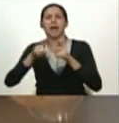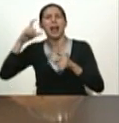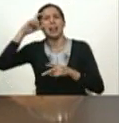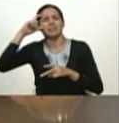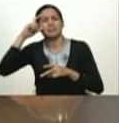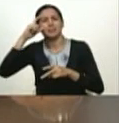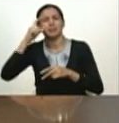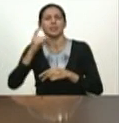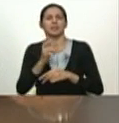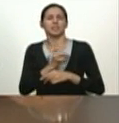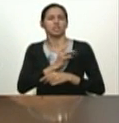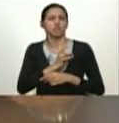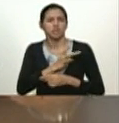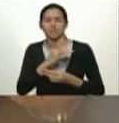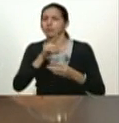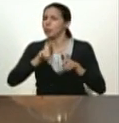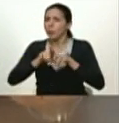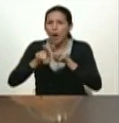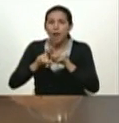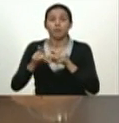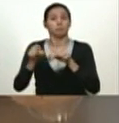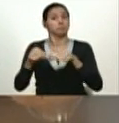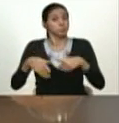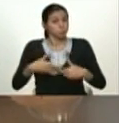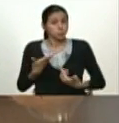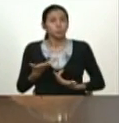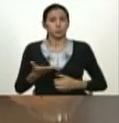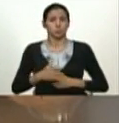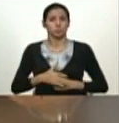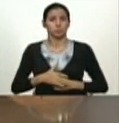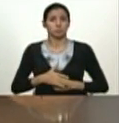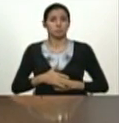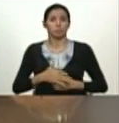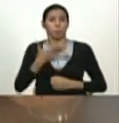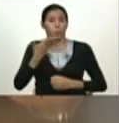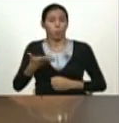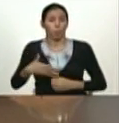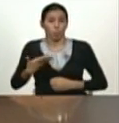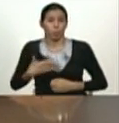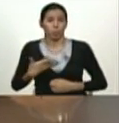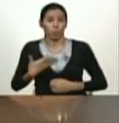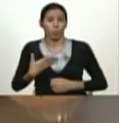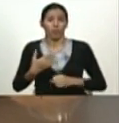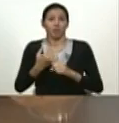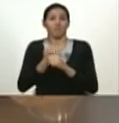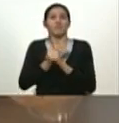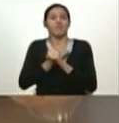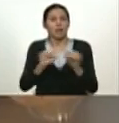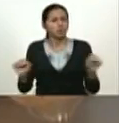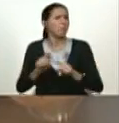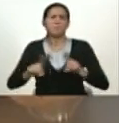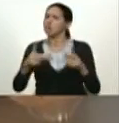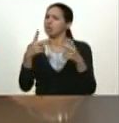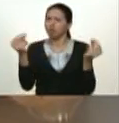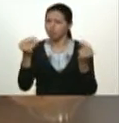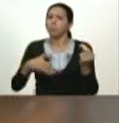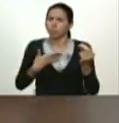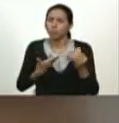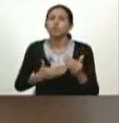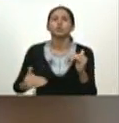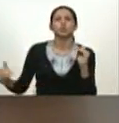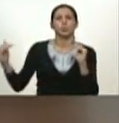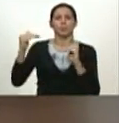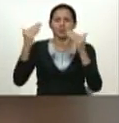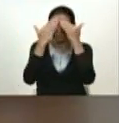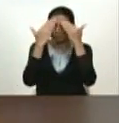y la revolución bolivariana pudo haber tenido un traspié pero no fue derrotada supo superar los obstáculos y la guerra con